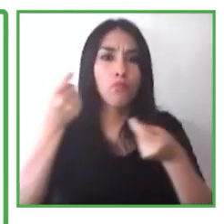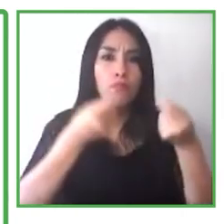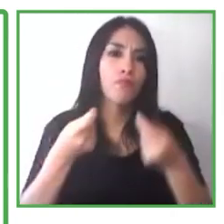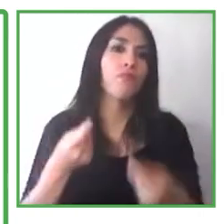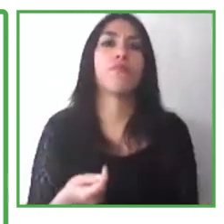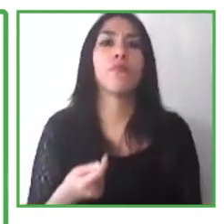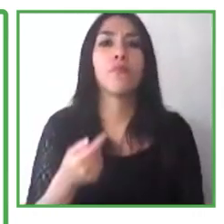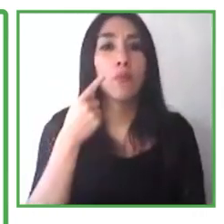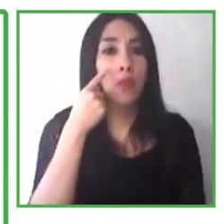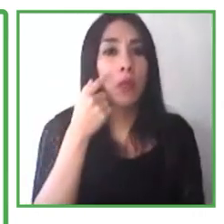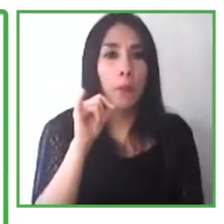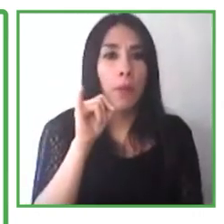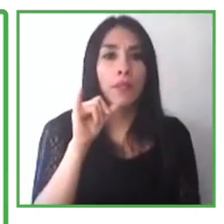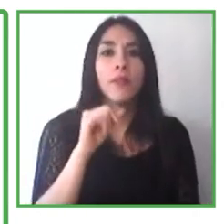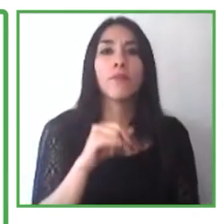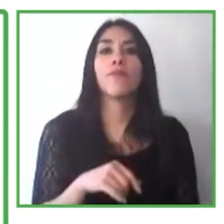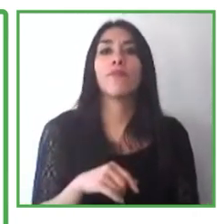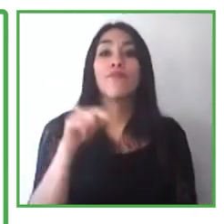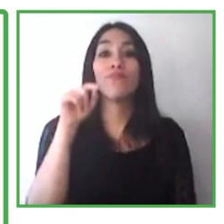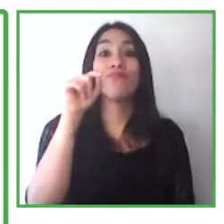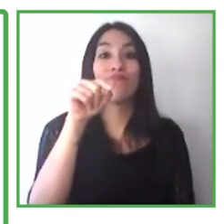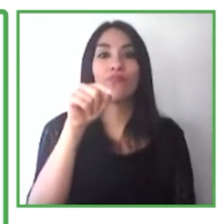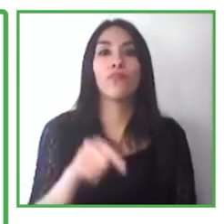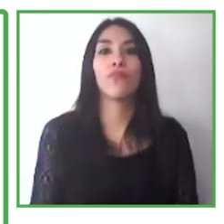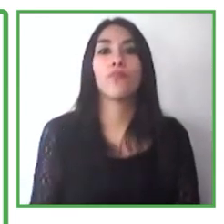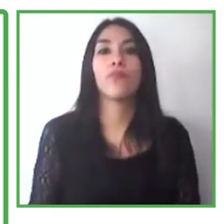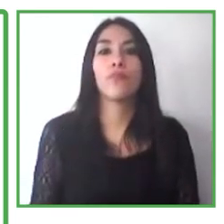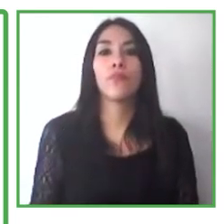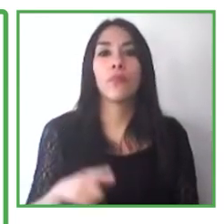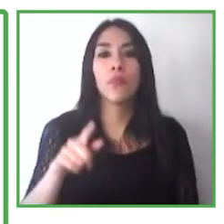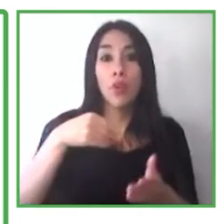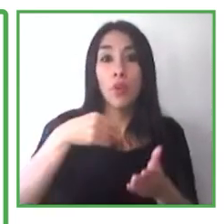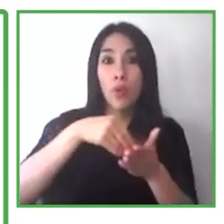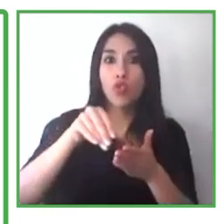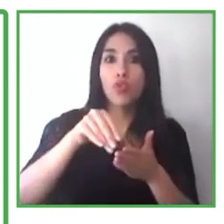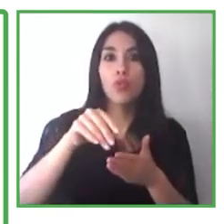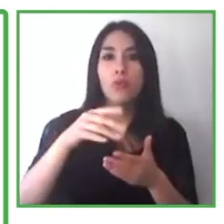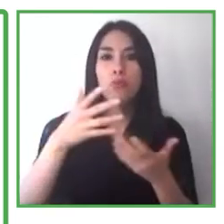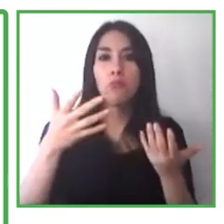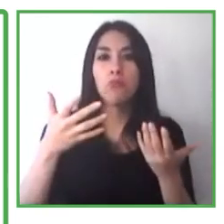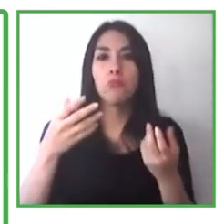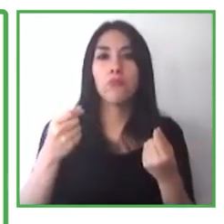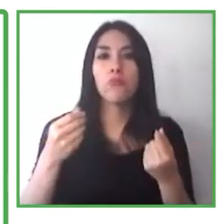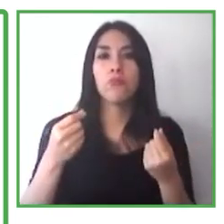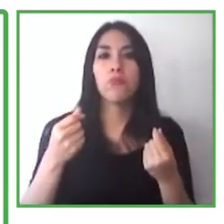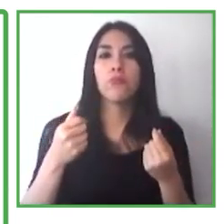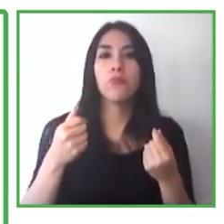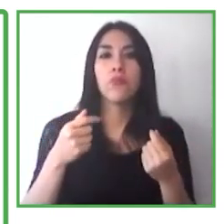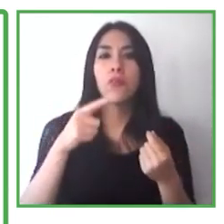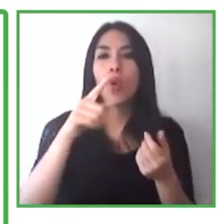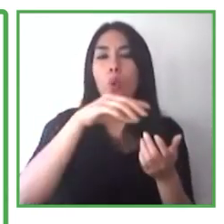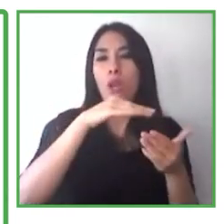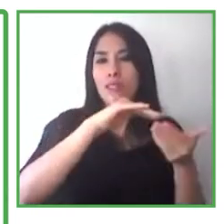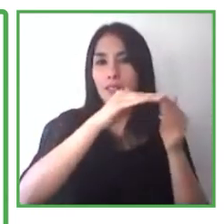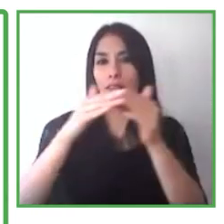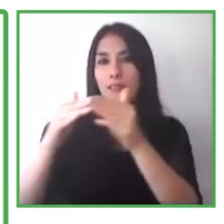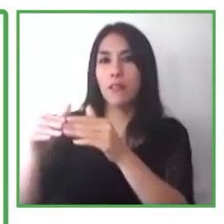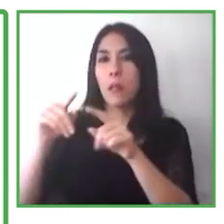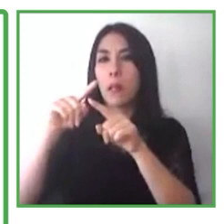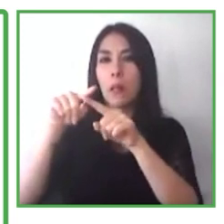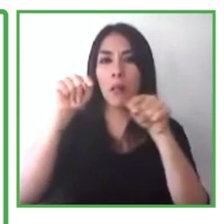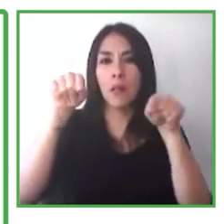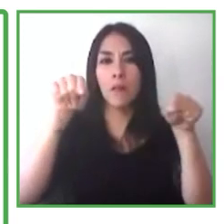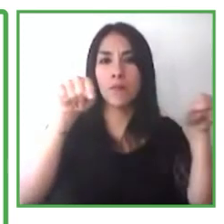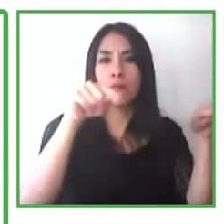a ser costeado o asignado a un presupuesto central, lo cual le quita un principal obstáculo